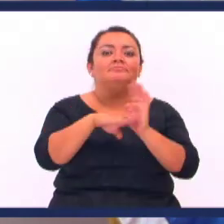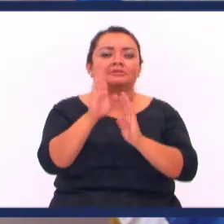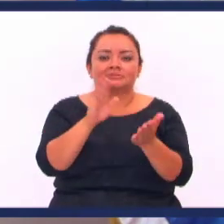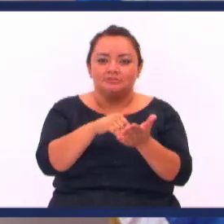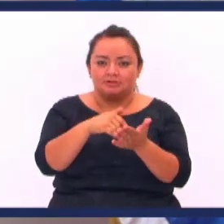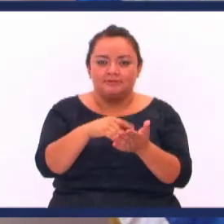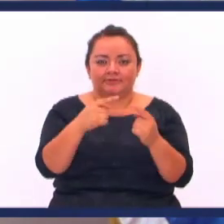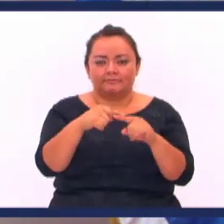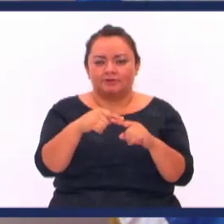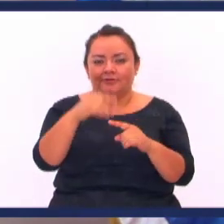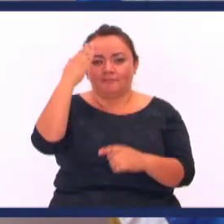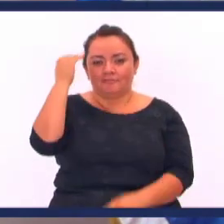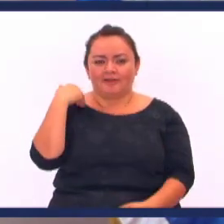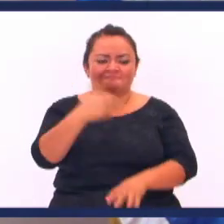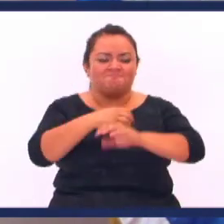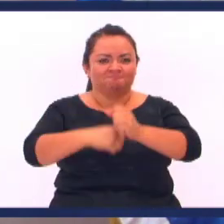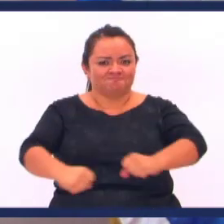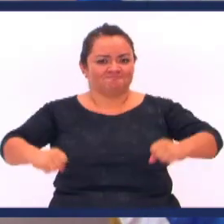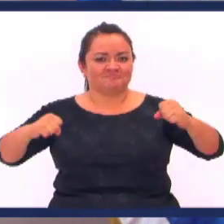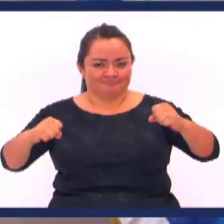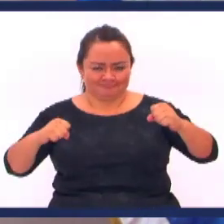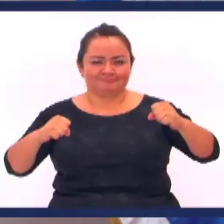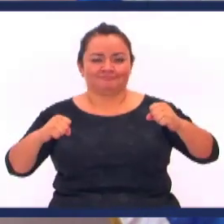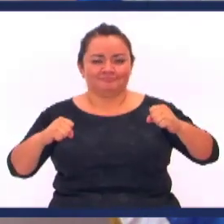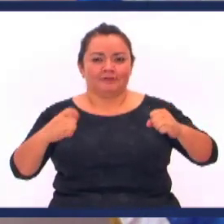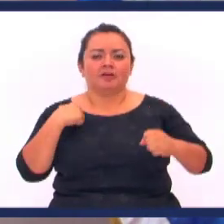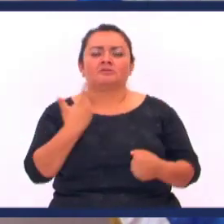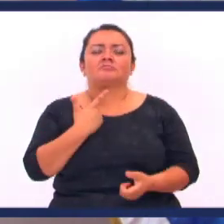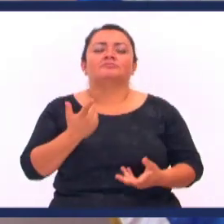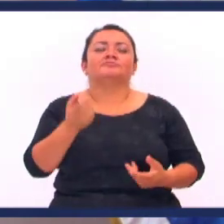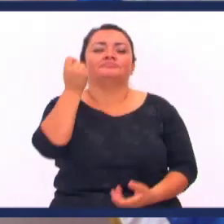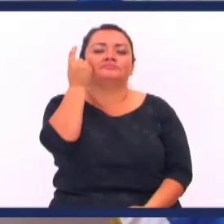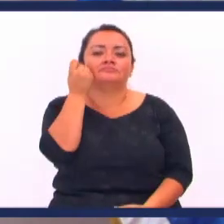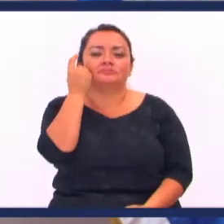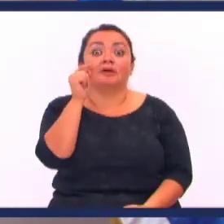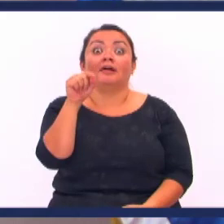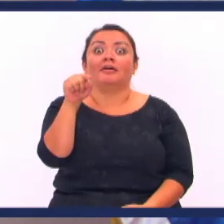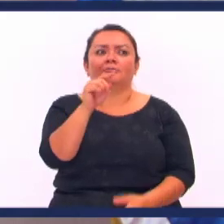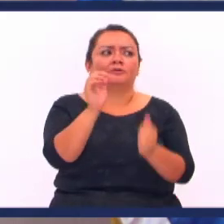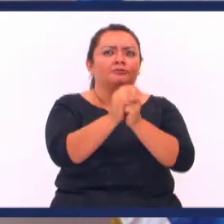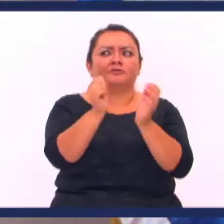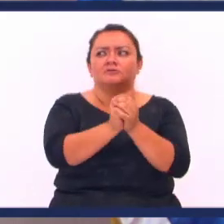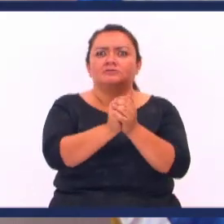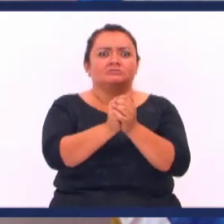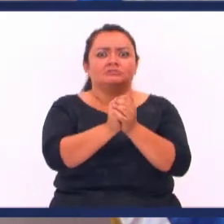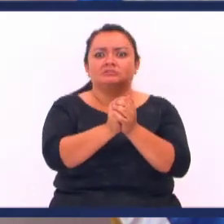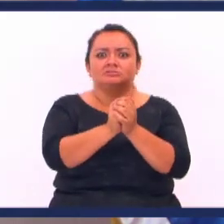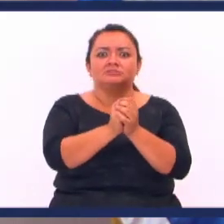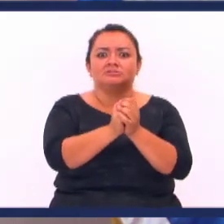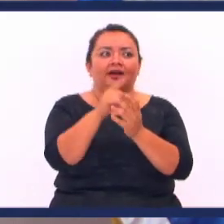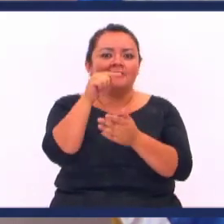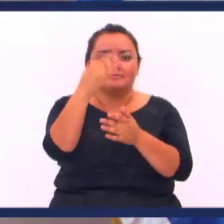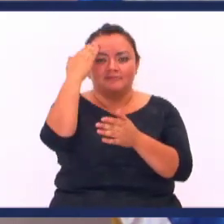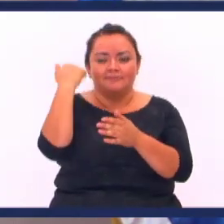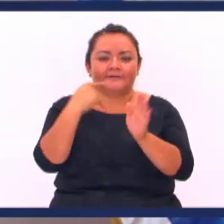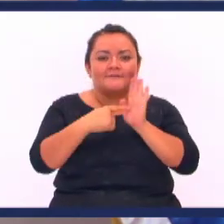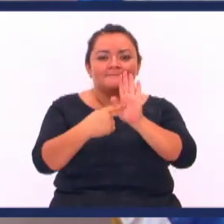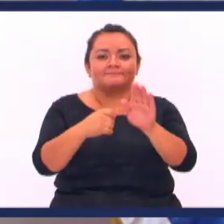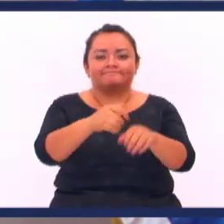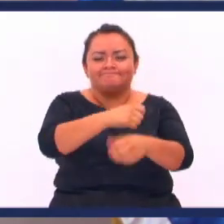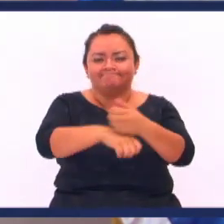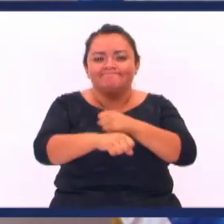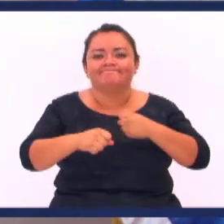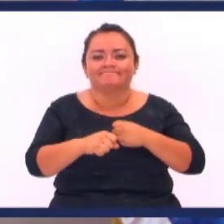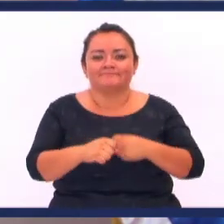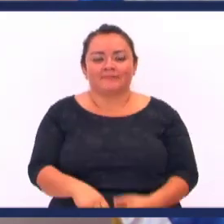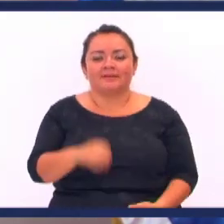Para mujeres que son más machas Que nosotros los hombres ¿Y cómo lo descubrieron? Por las tribulaciones Que tuvieron Acabo de poner